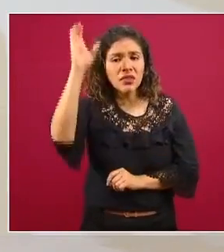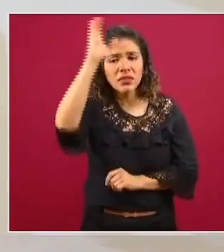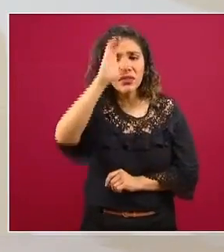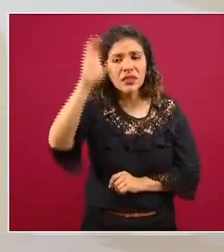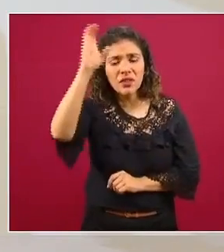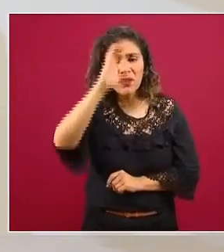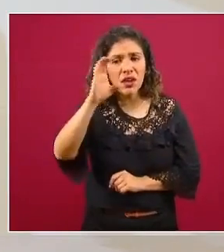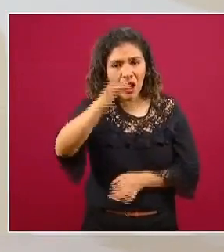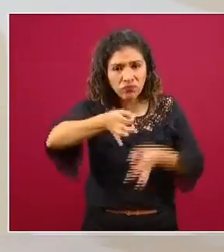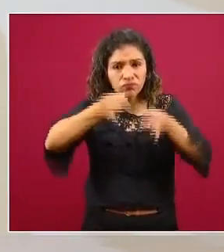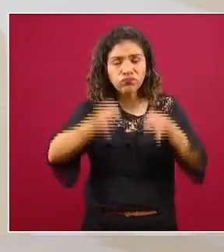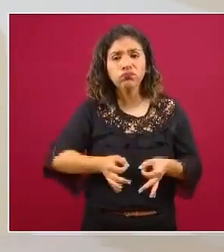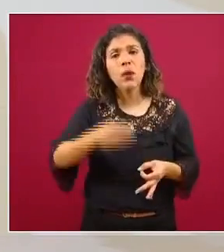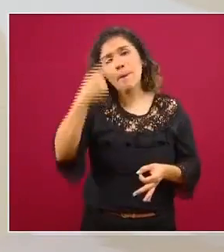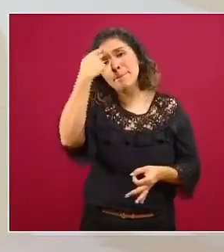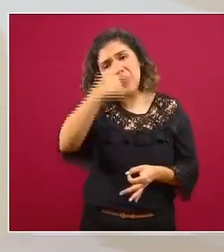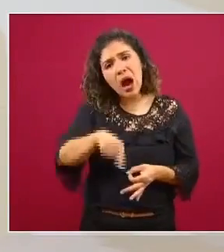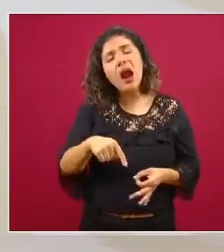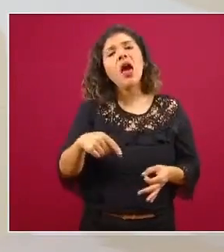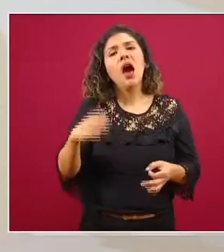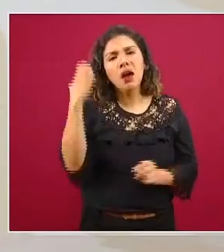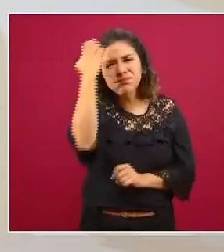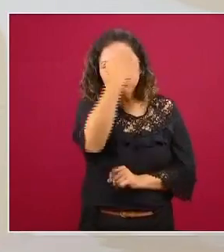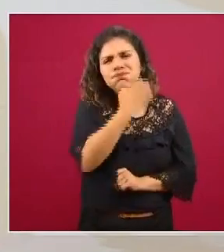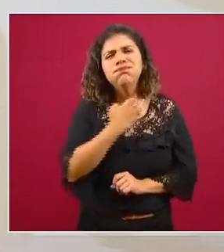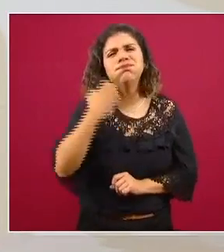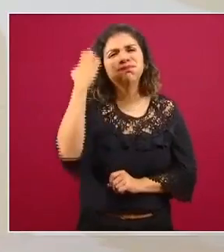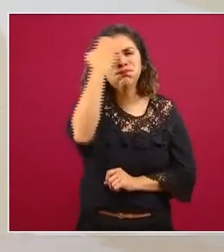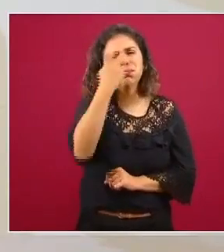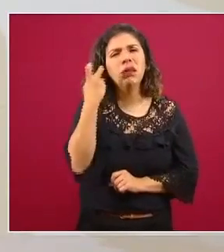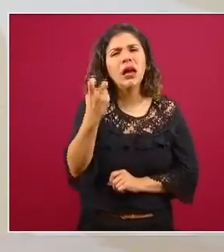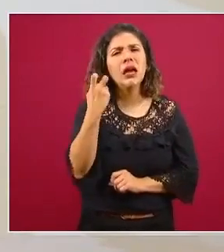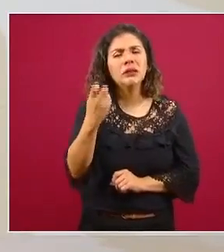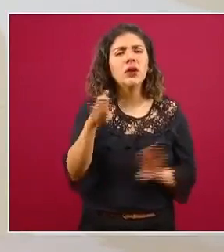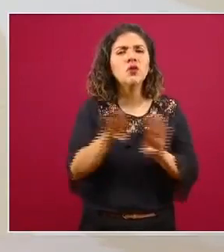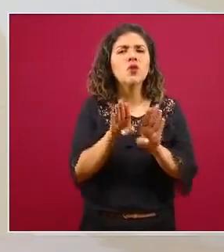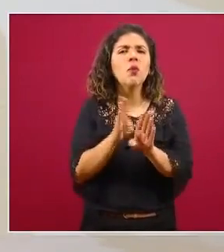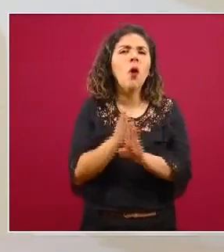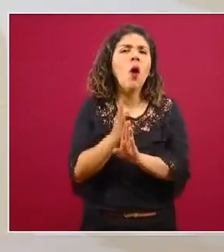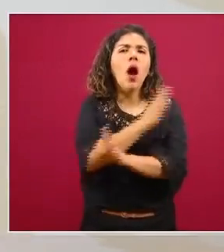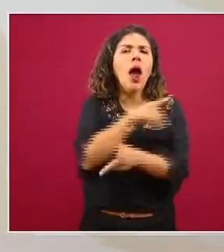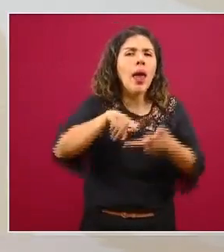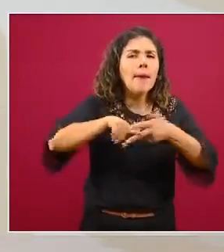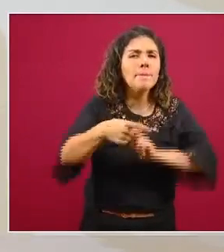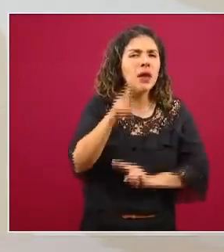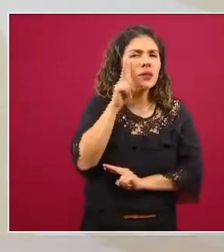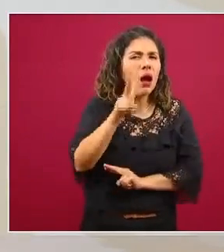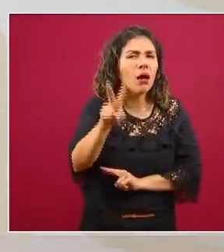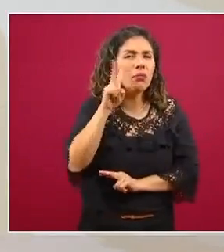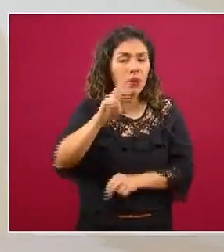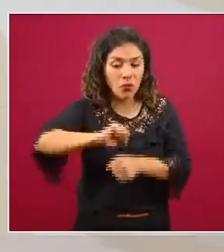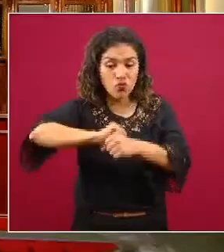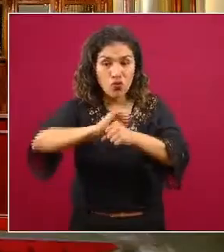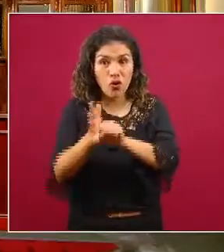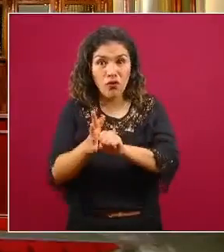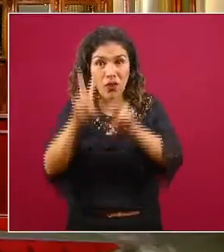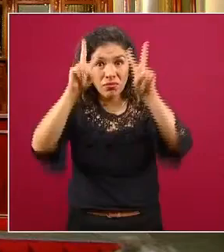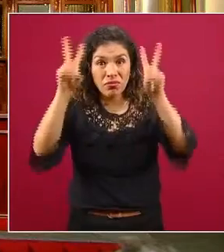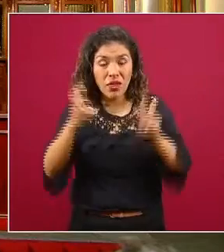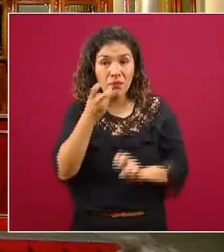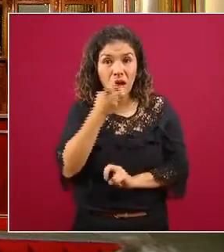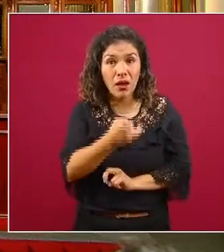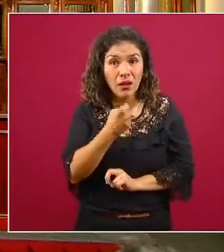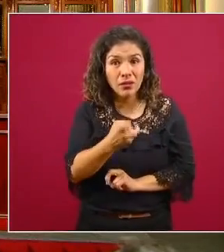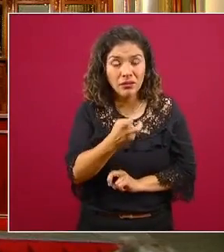autónoma para poder analizar esto que ya se veía desde los primeros momentos de la pandemia de